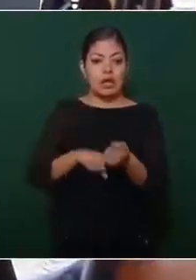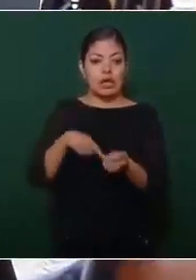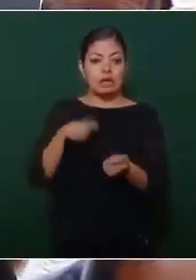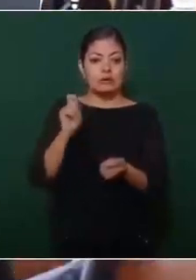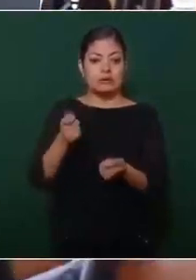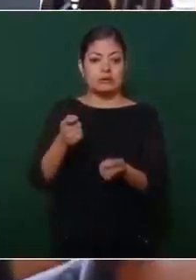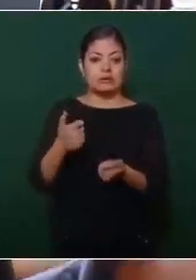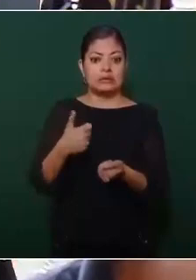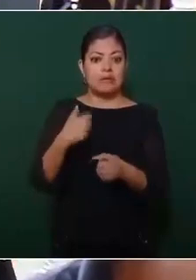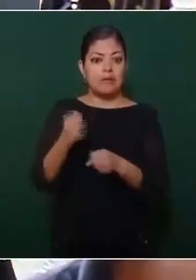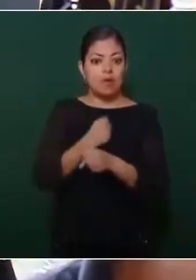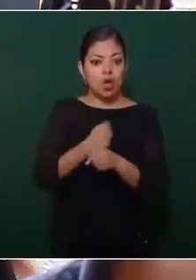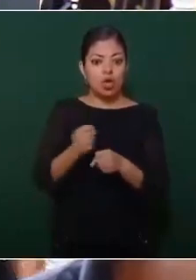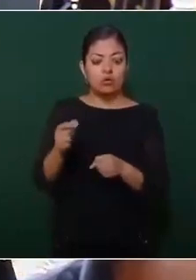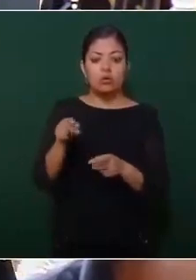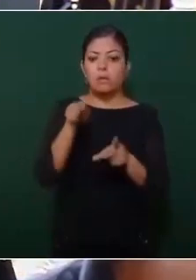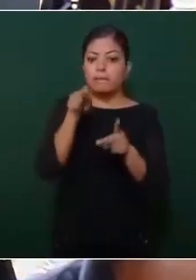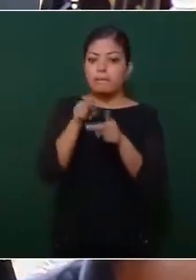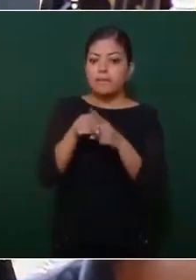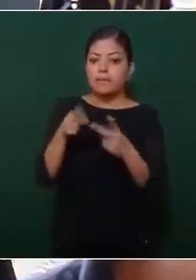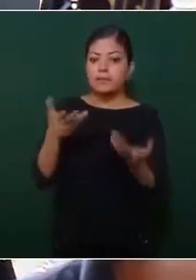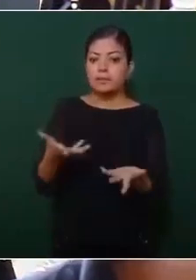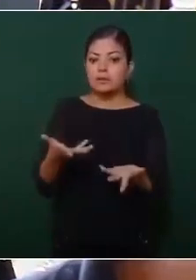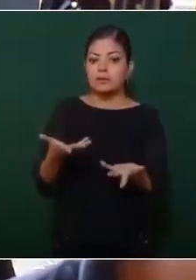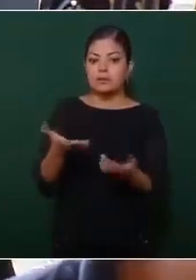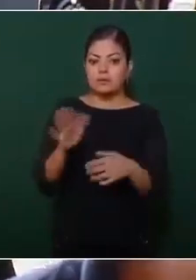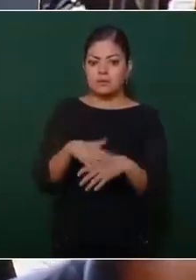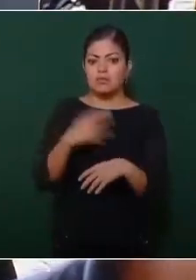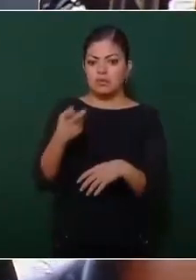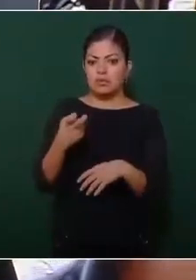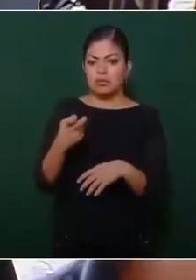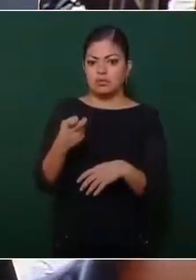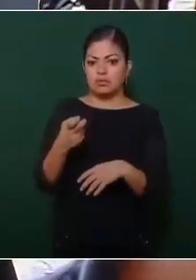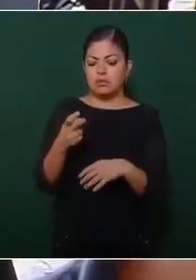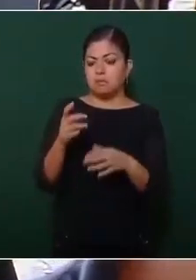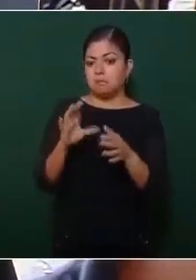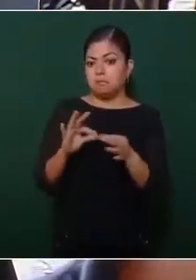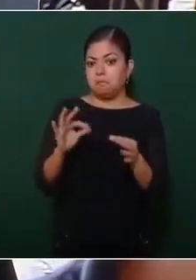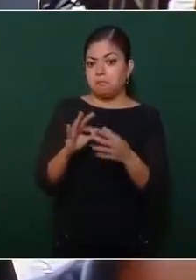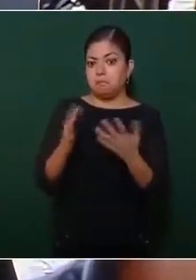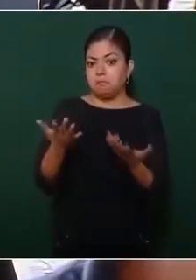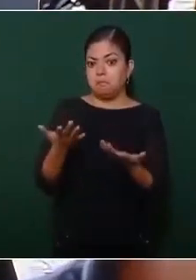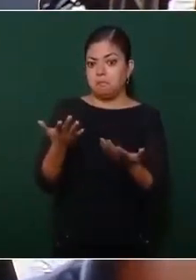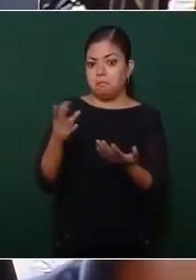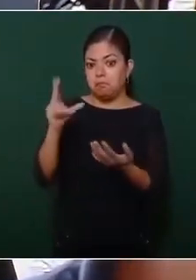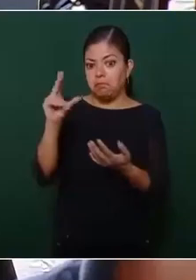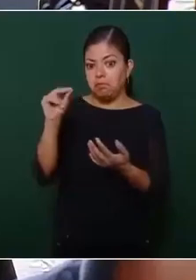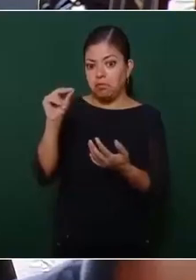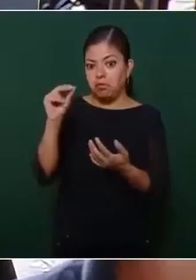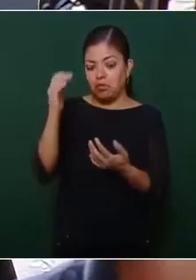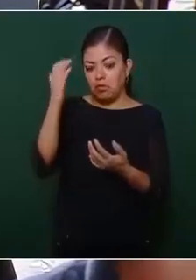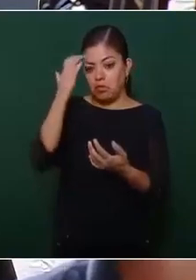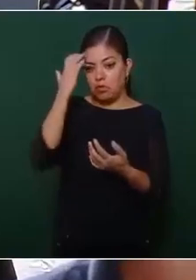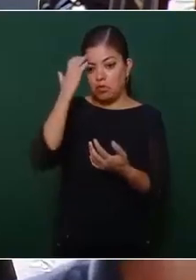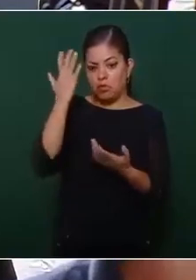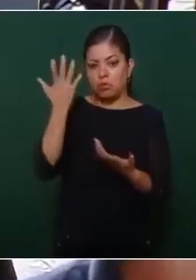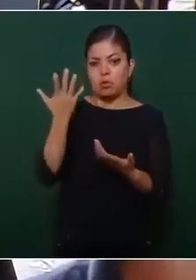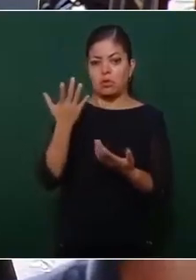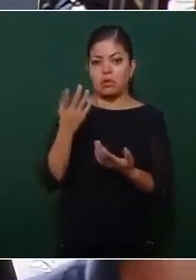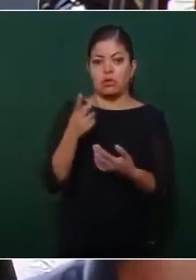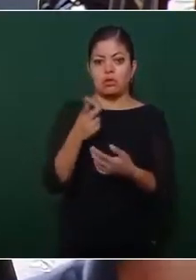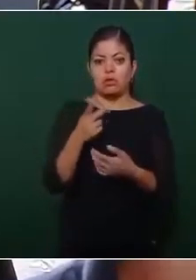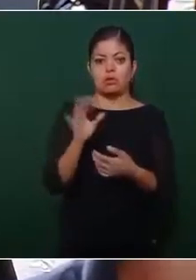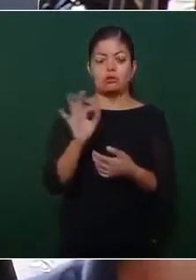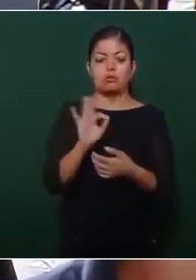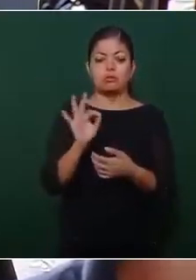violencia, que han matado a un parque mundial. Yo creo que no hay preocupados, que no conozcan, sino de manera cercana, que le